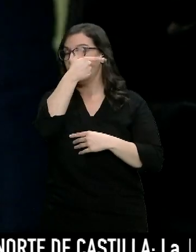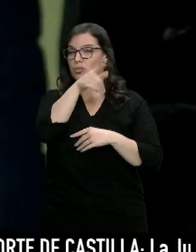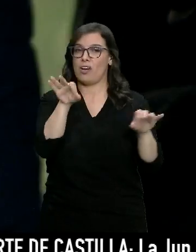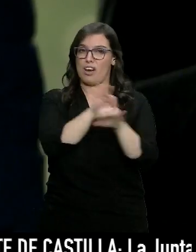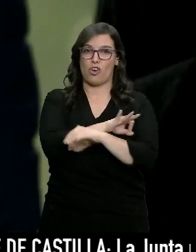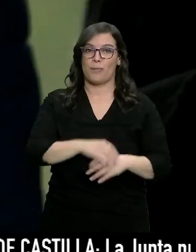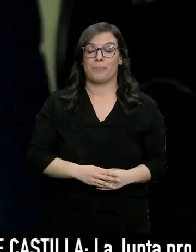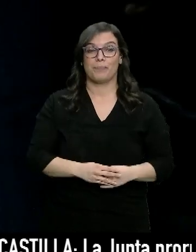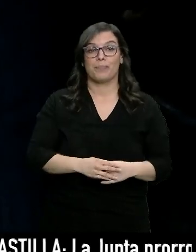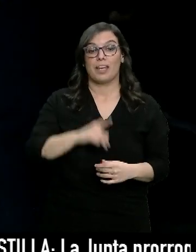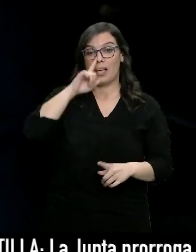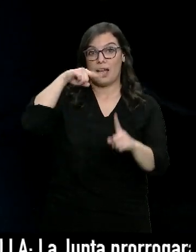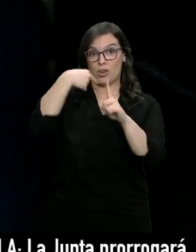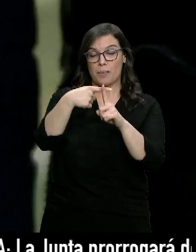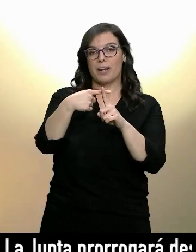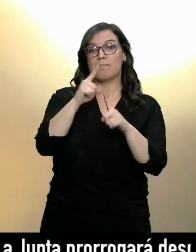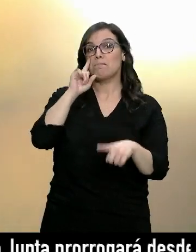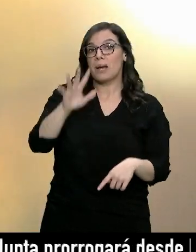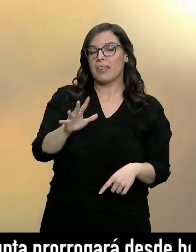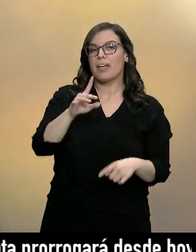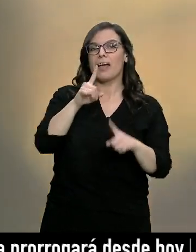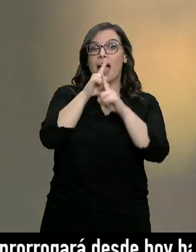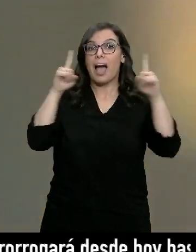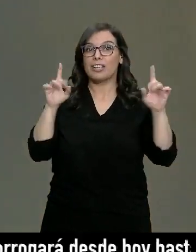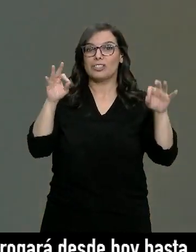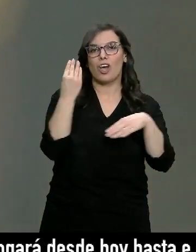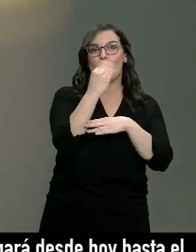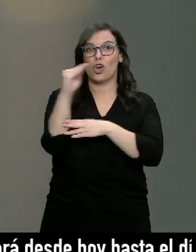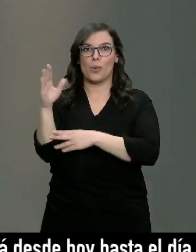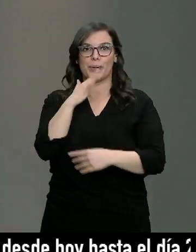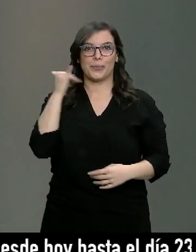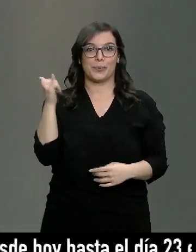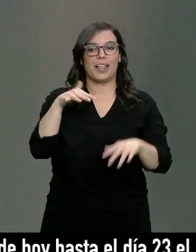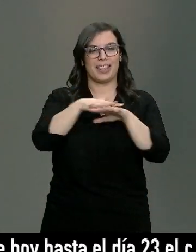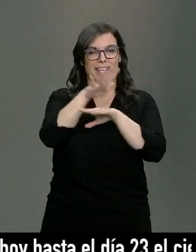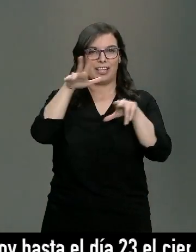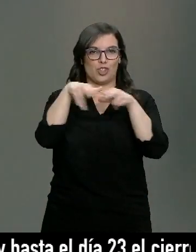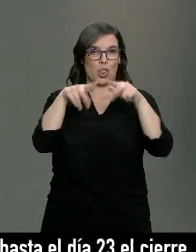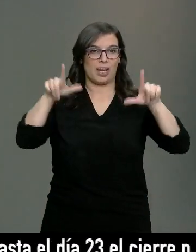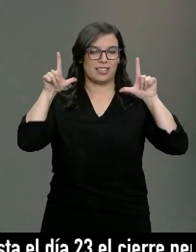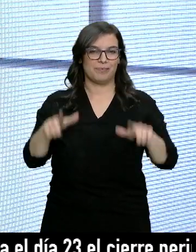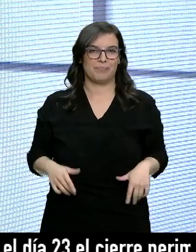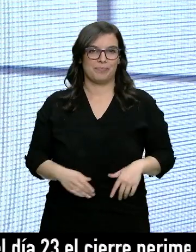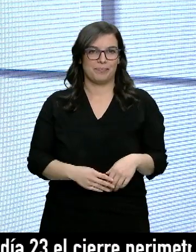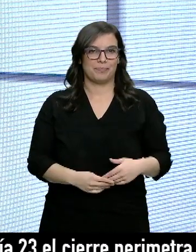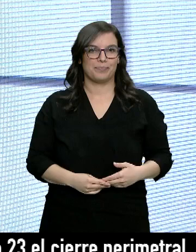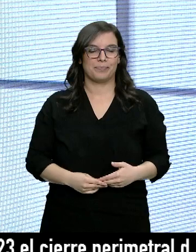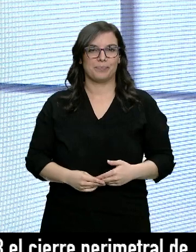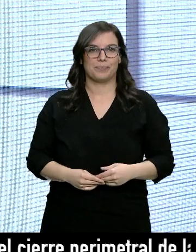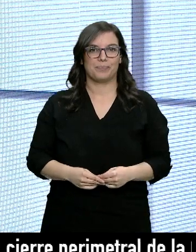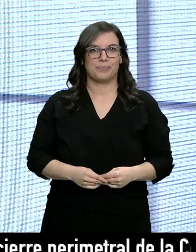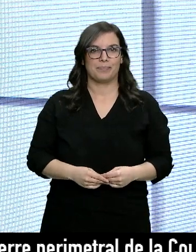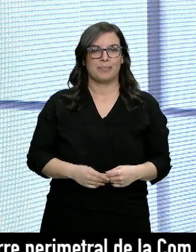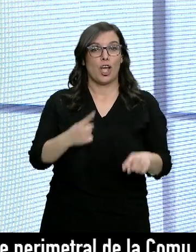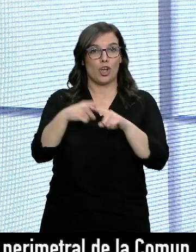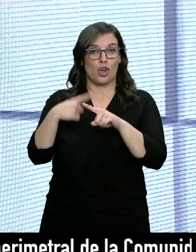error. 2021 se perfila como el año de los jóvenes talentos en las redes sociales. Nos quedan muchas